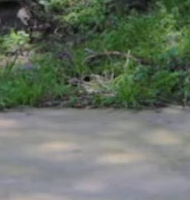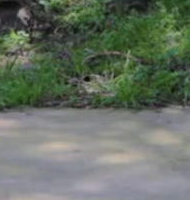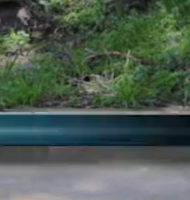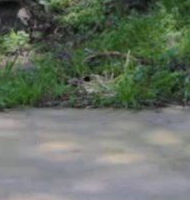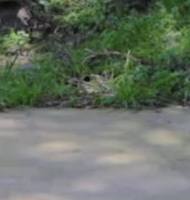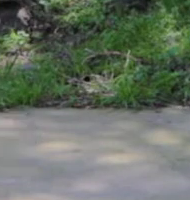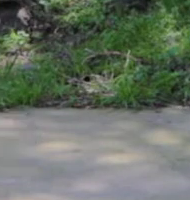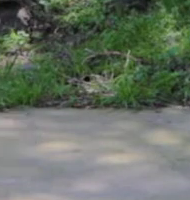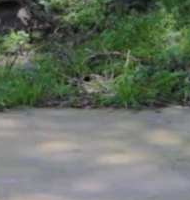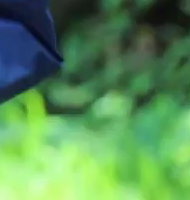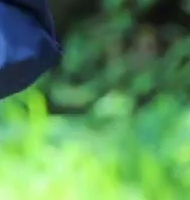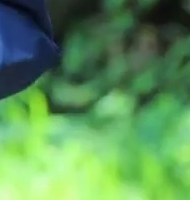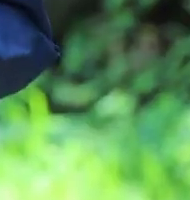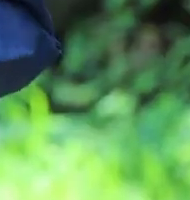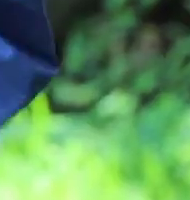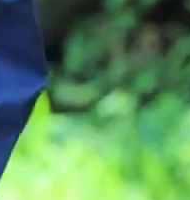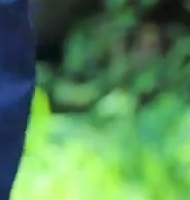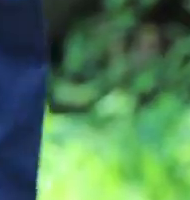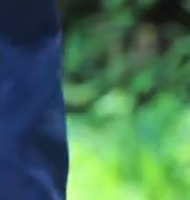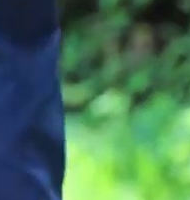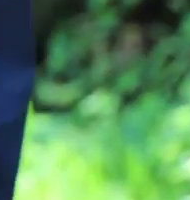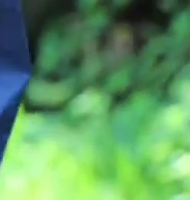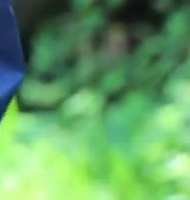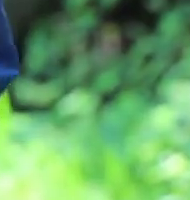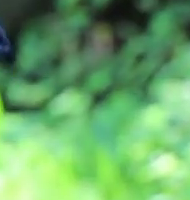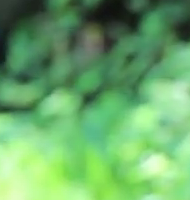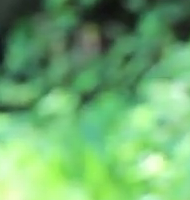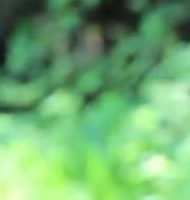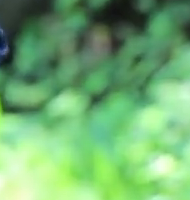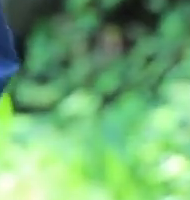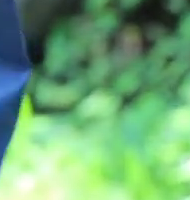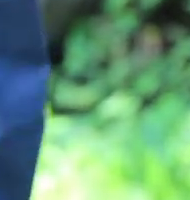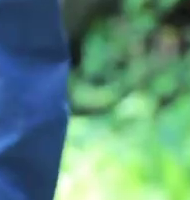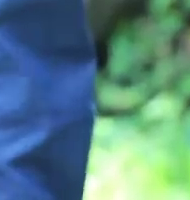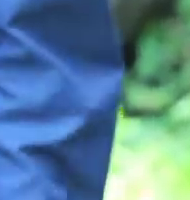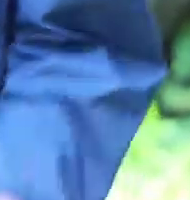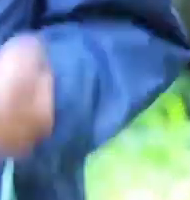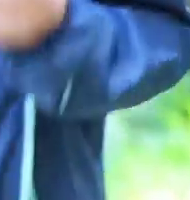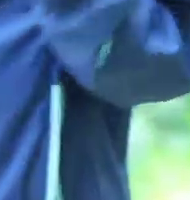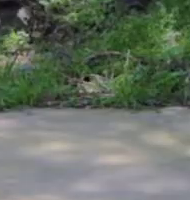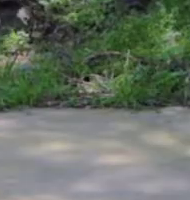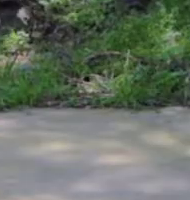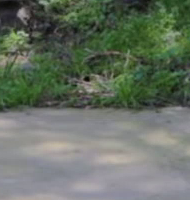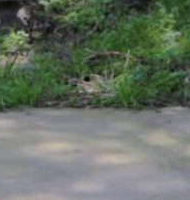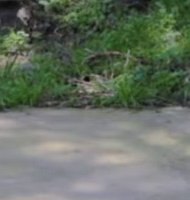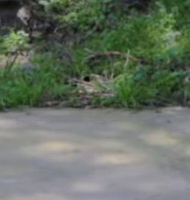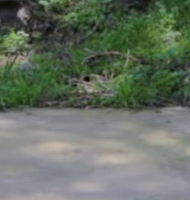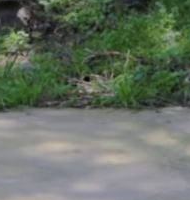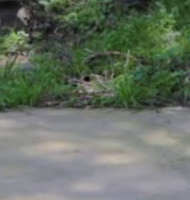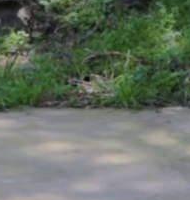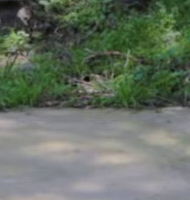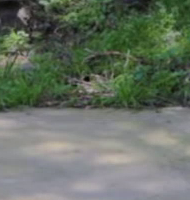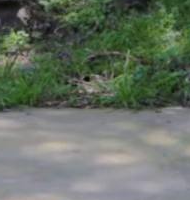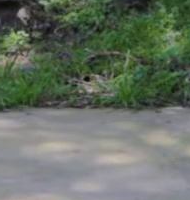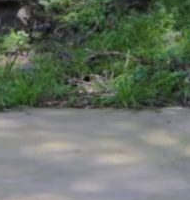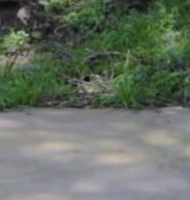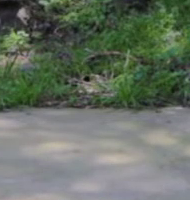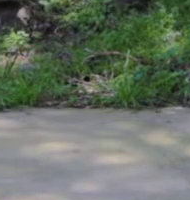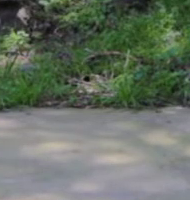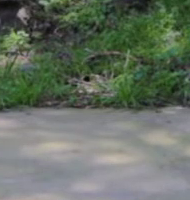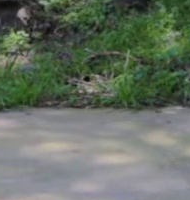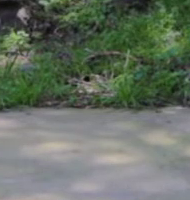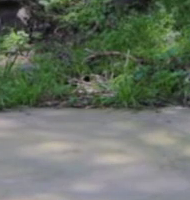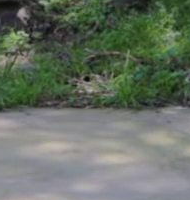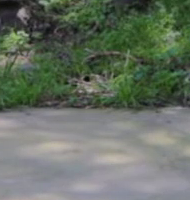Jair. Exacto. Así. Perfecto. Otra más. Una vez más. Con fuerza, que se